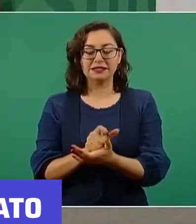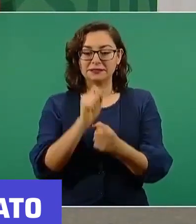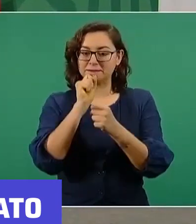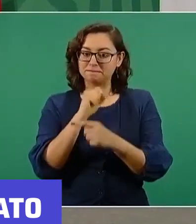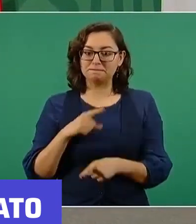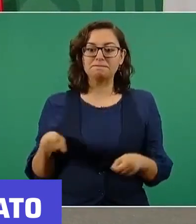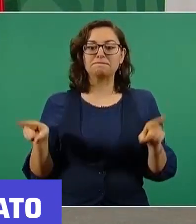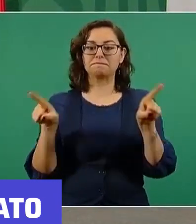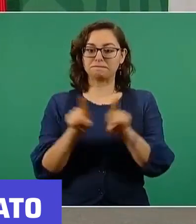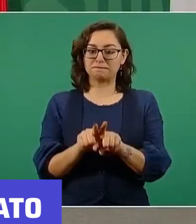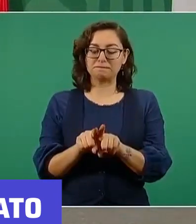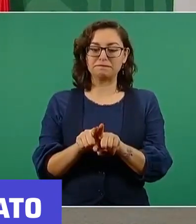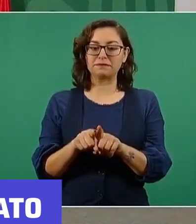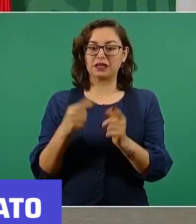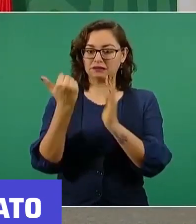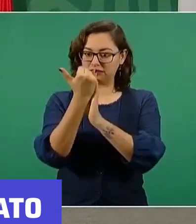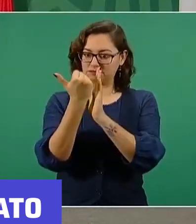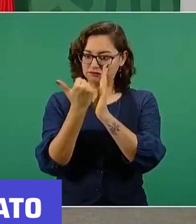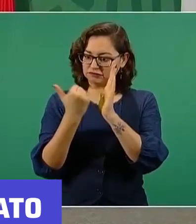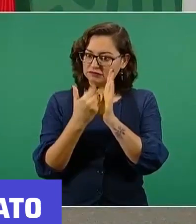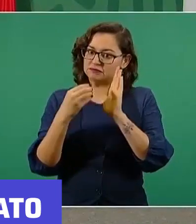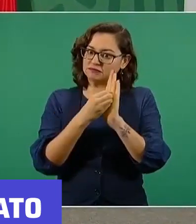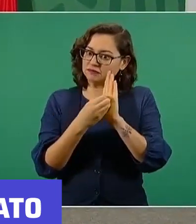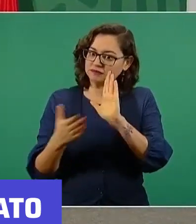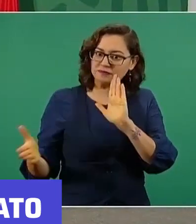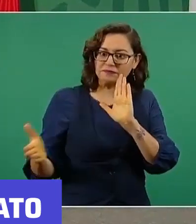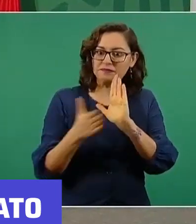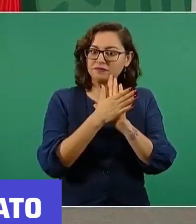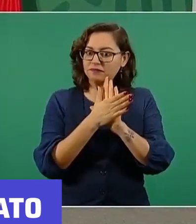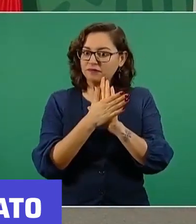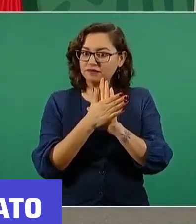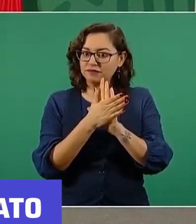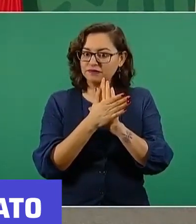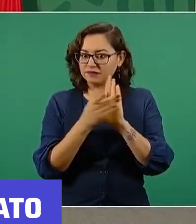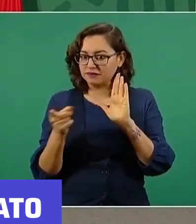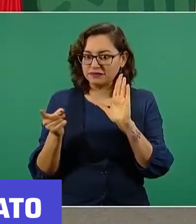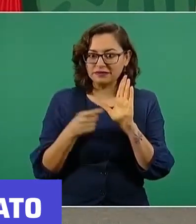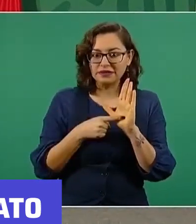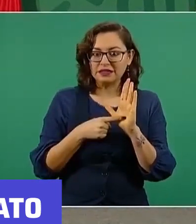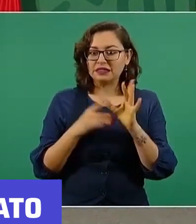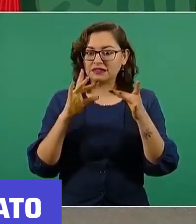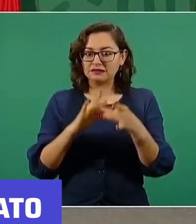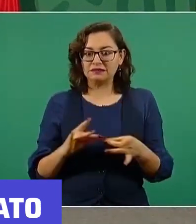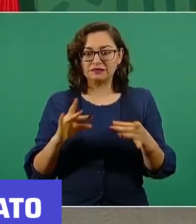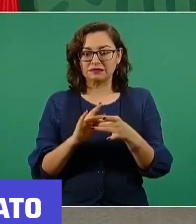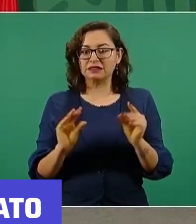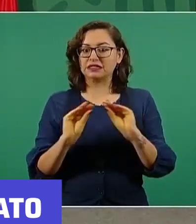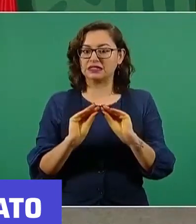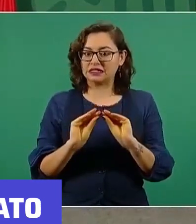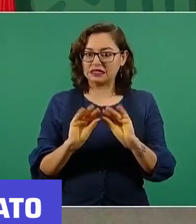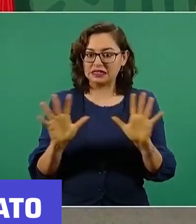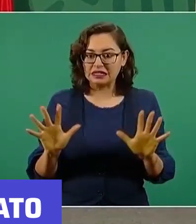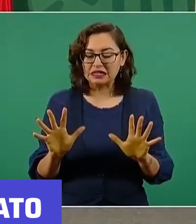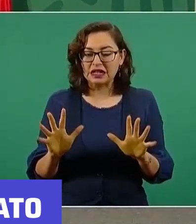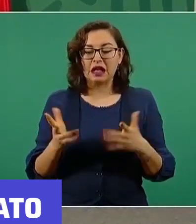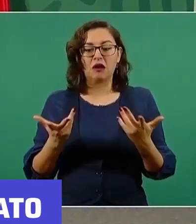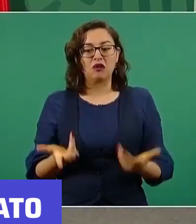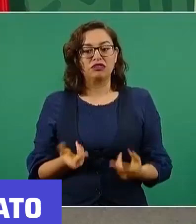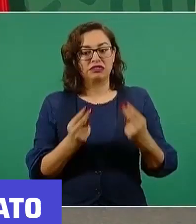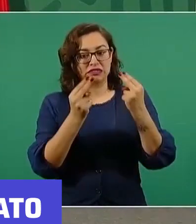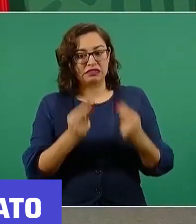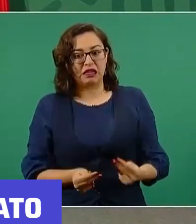establece que por encima de cualquier acción mercantil